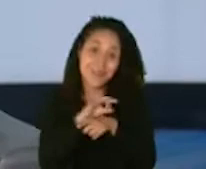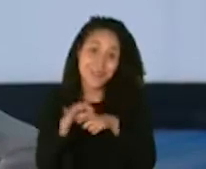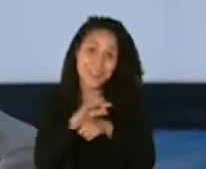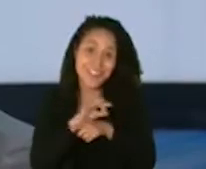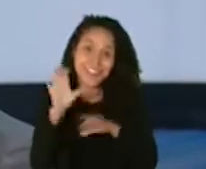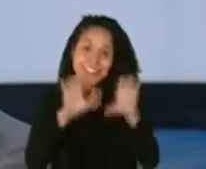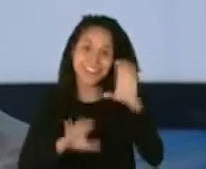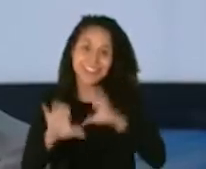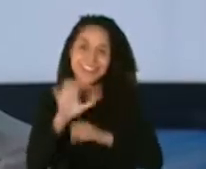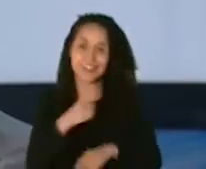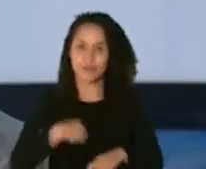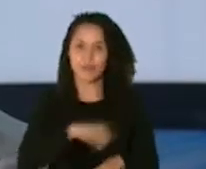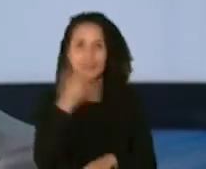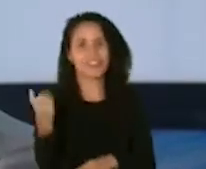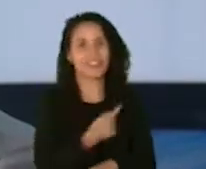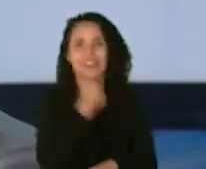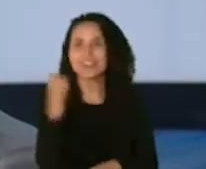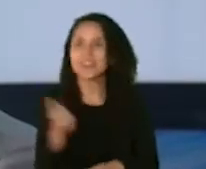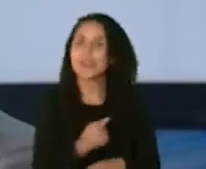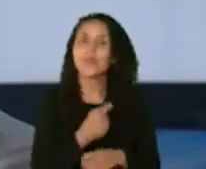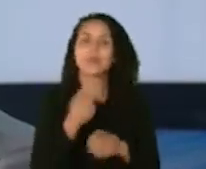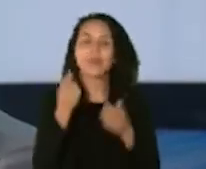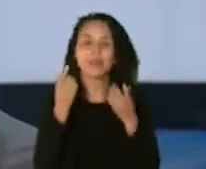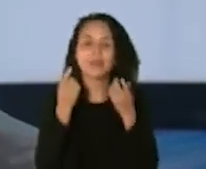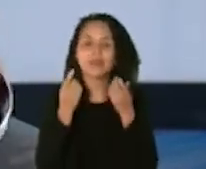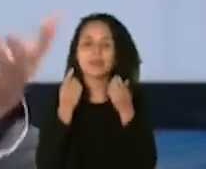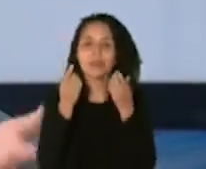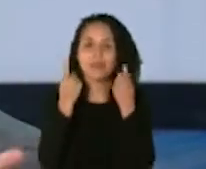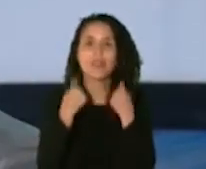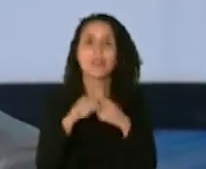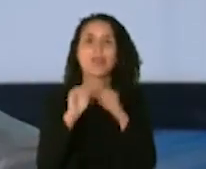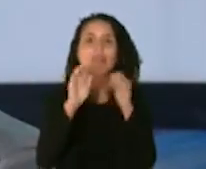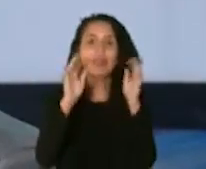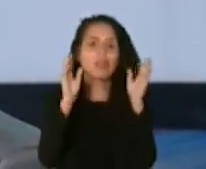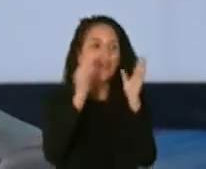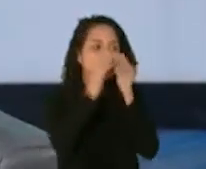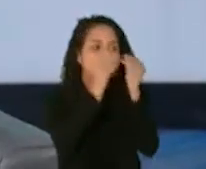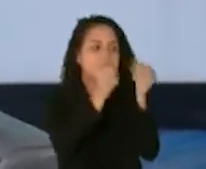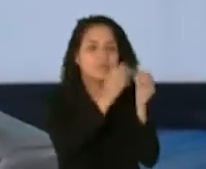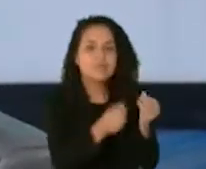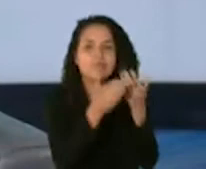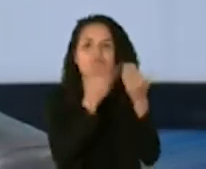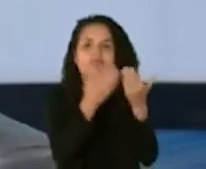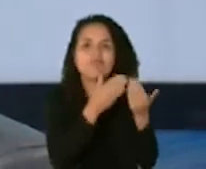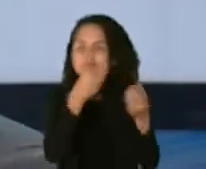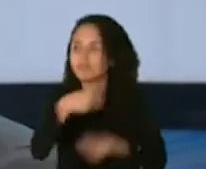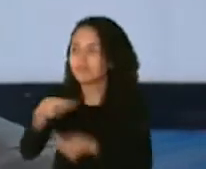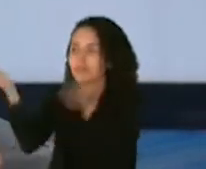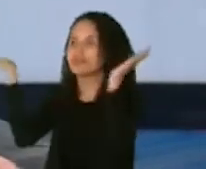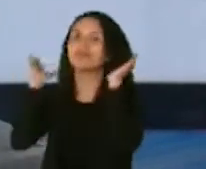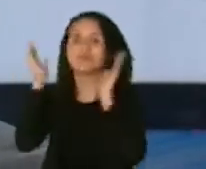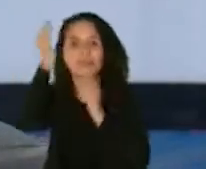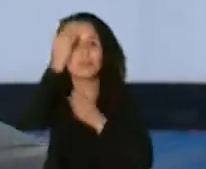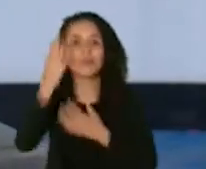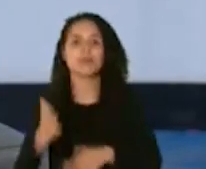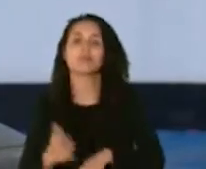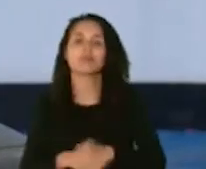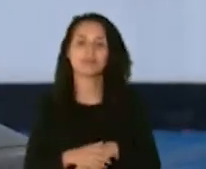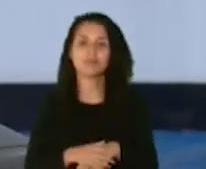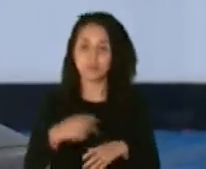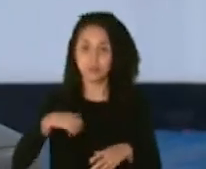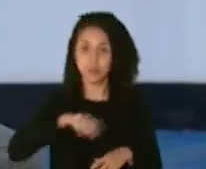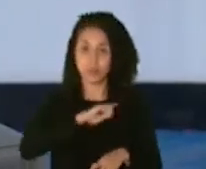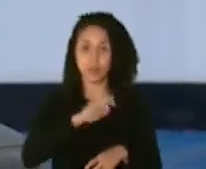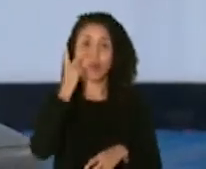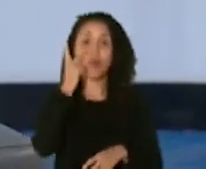nosotros siempre tenemos que estar digiriendo todo este tipo de información de todas las enfermedades que salen lo que hemos visto es el